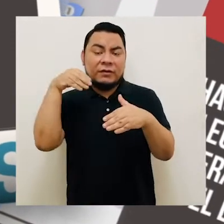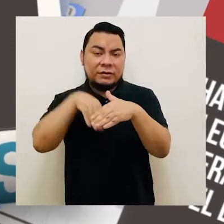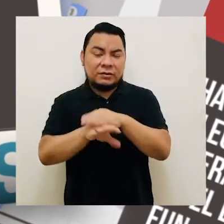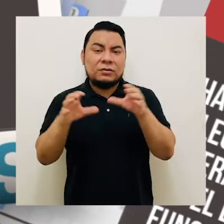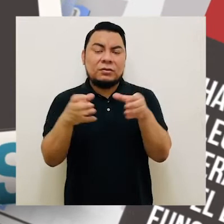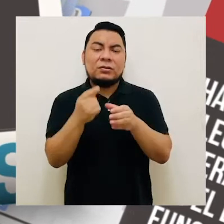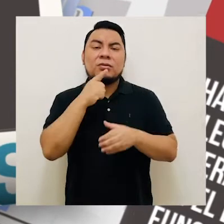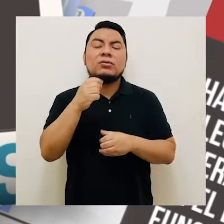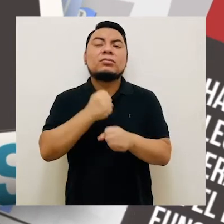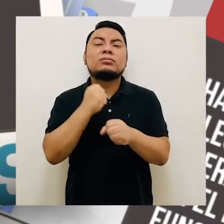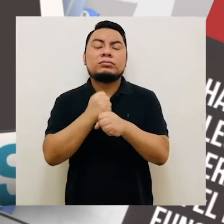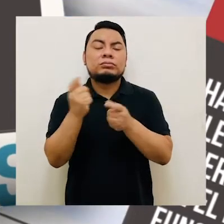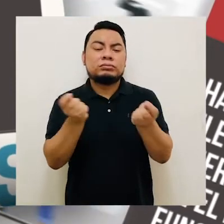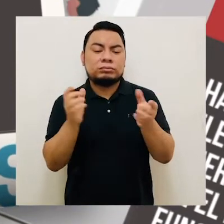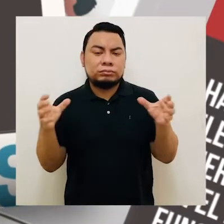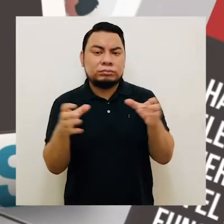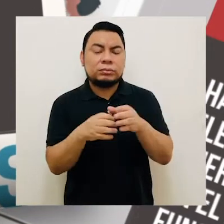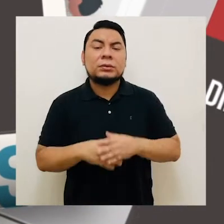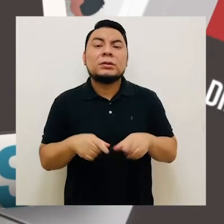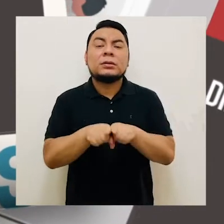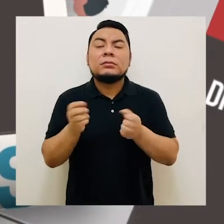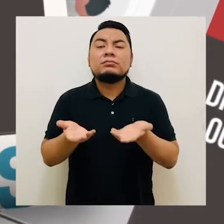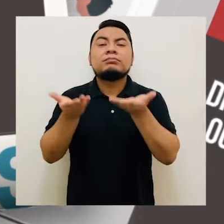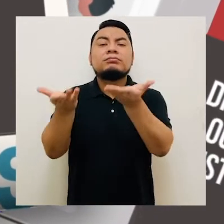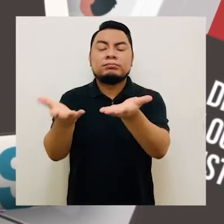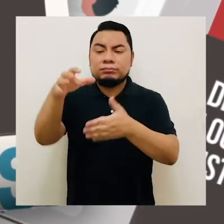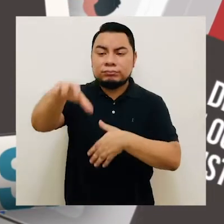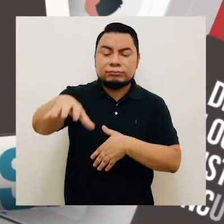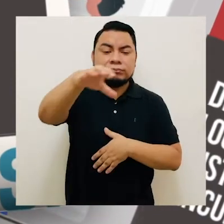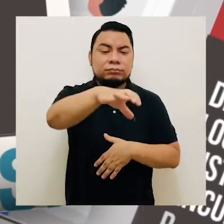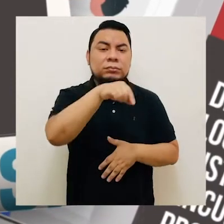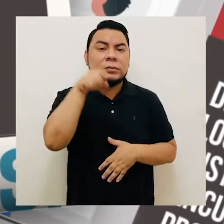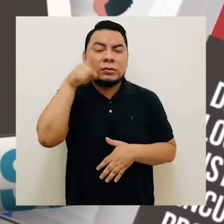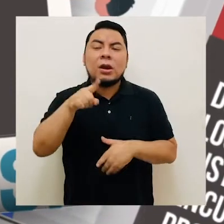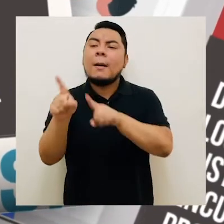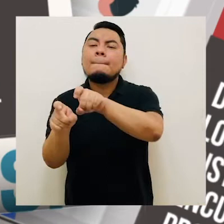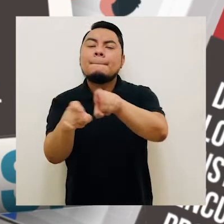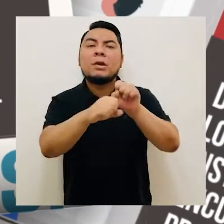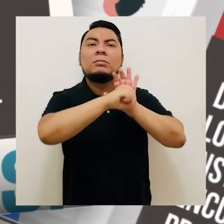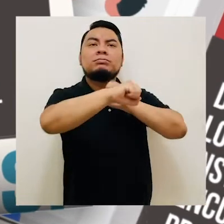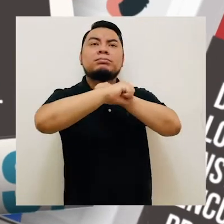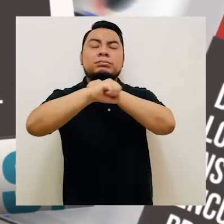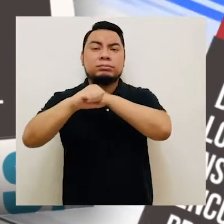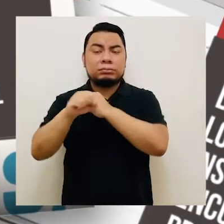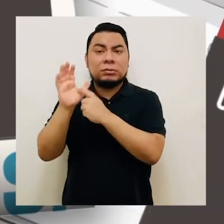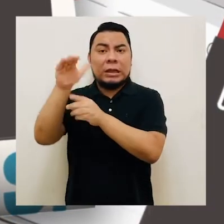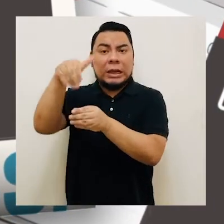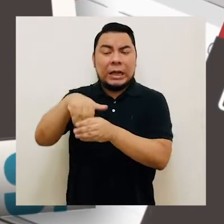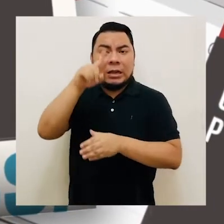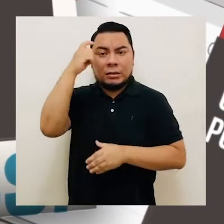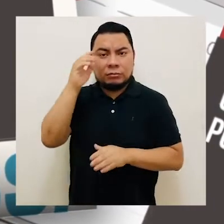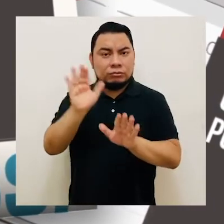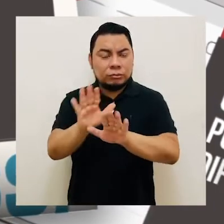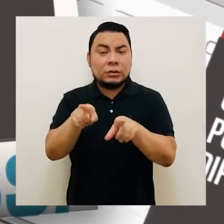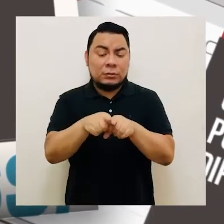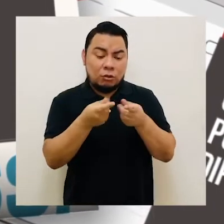institución en el ejercicio de la función pública, difundir en los locales institucionales encuestas o propaganda electoral, utilizar